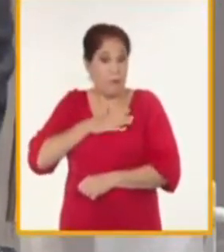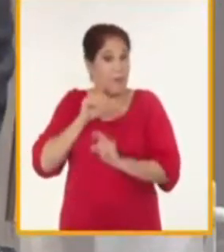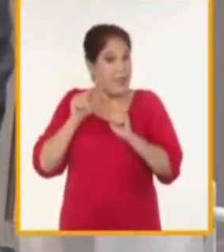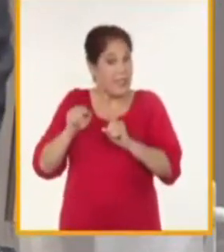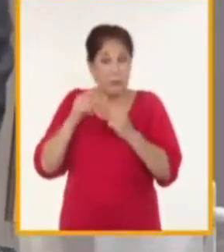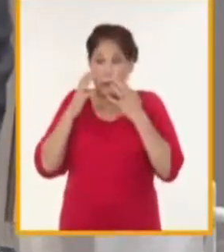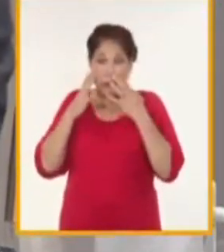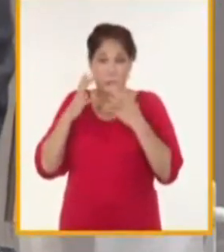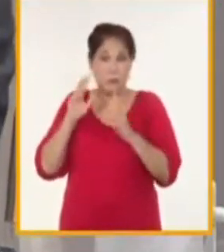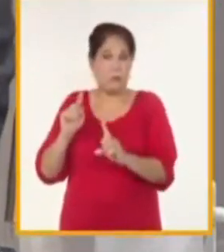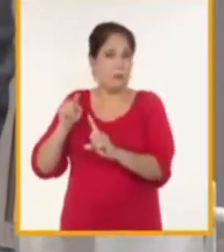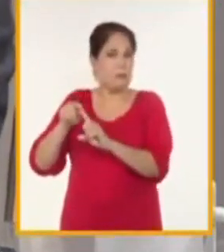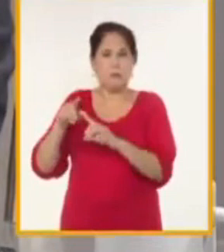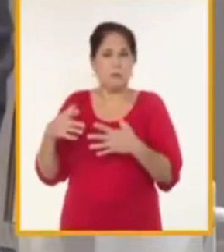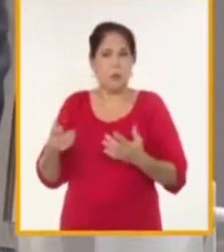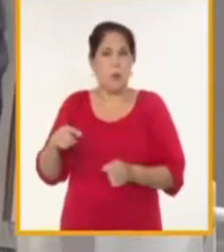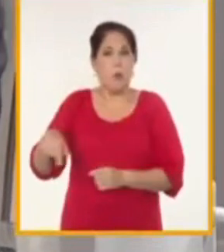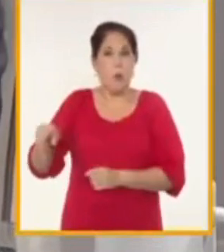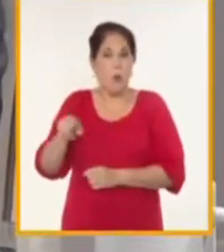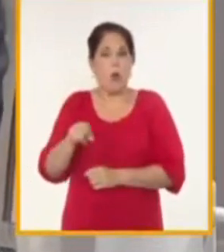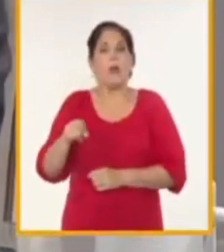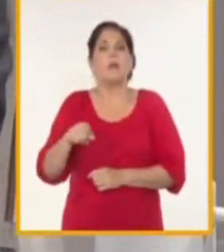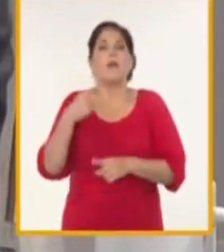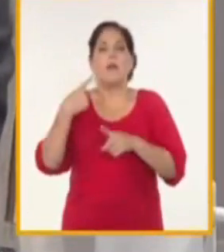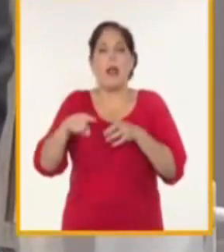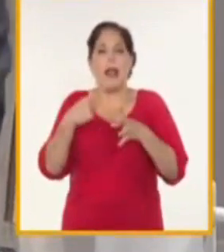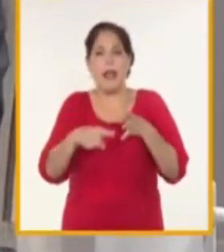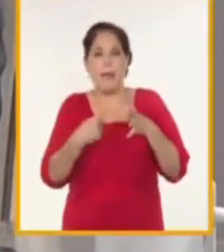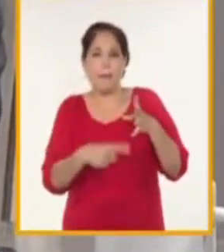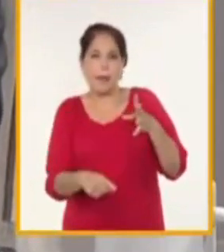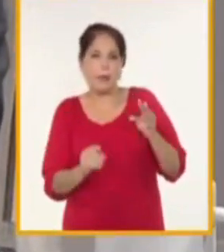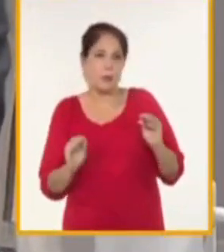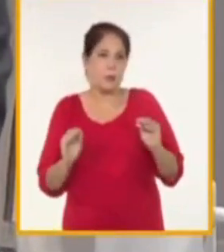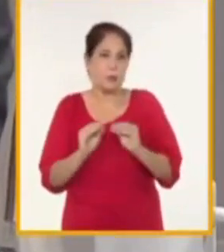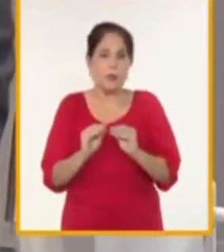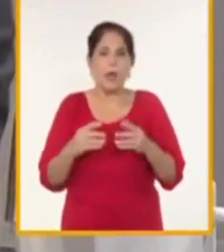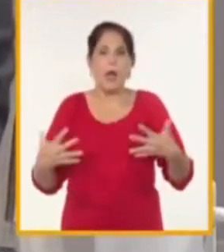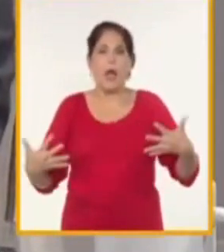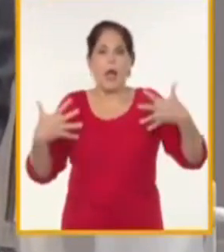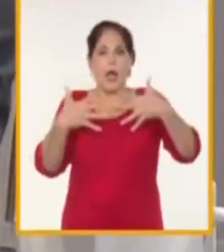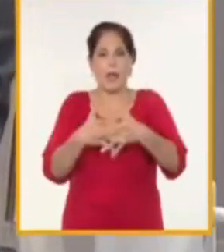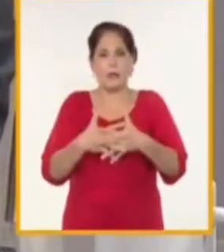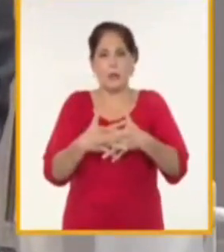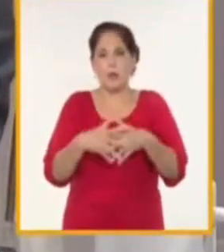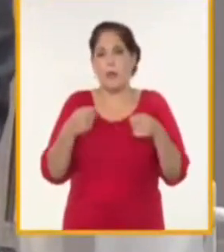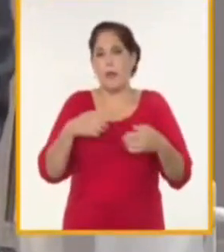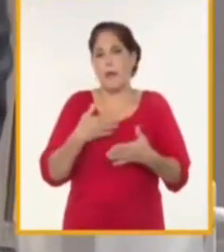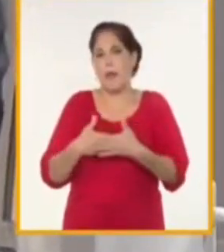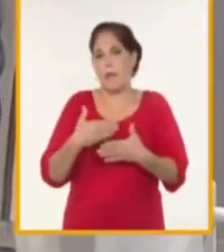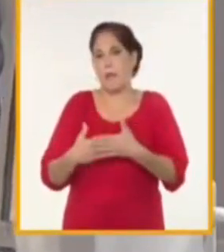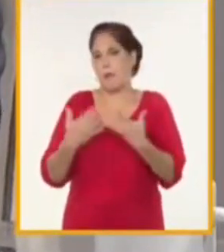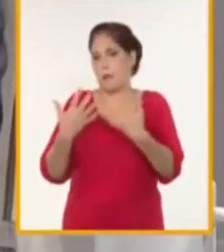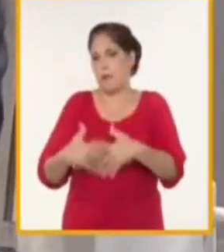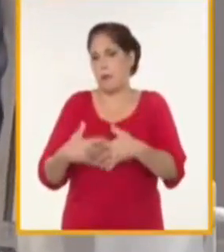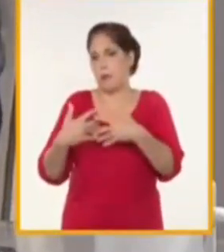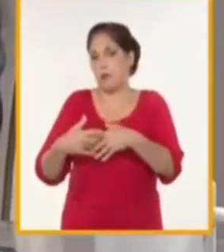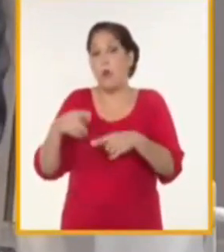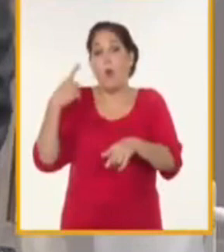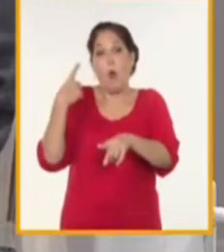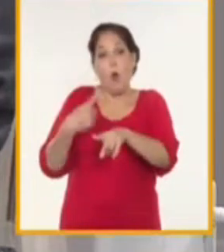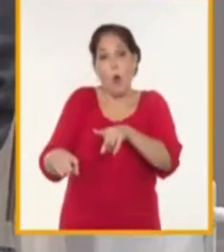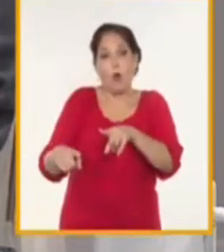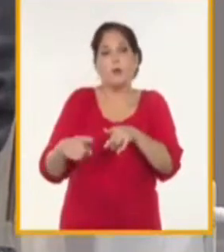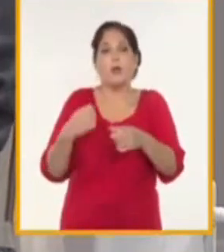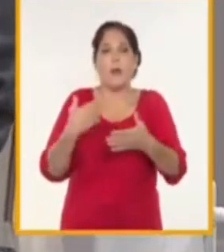juegan un rol muy importante todos los elementos vinculados a la articulación que deben tener esas empresas productoras con otras